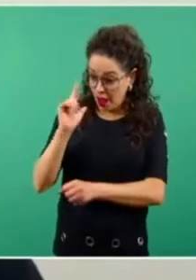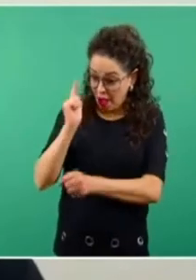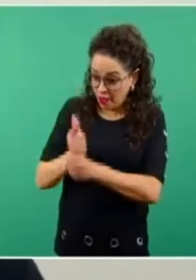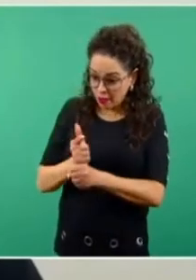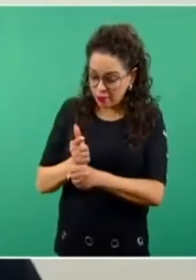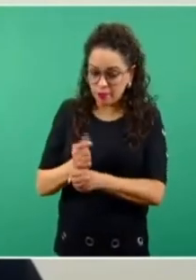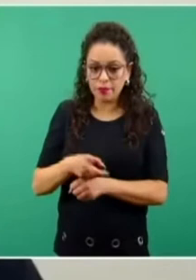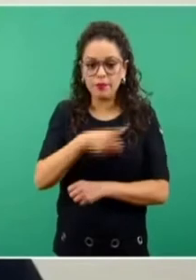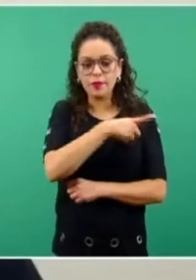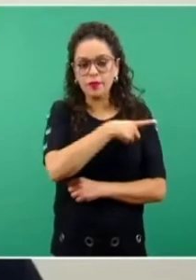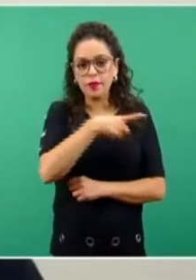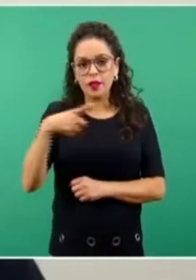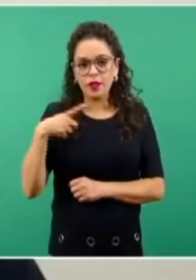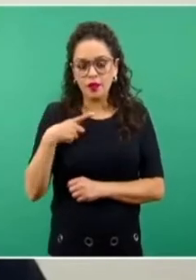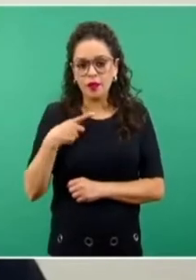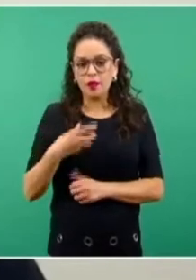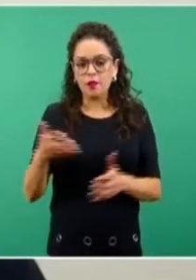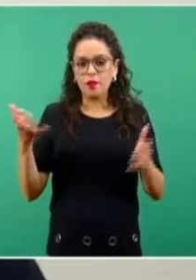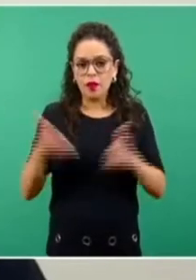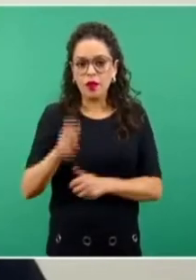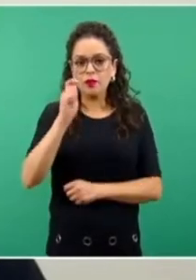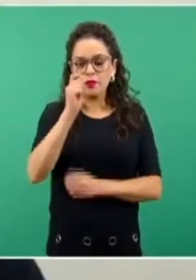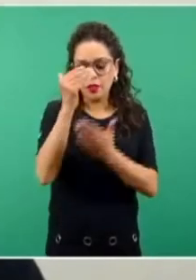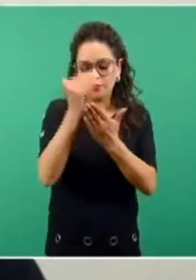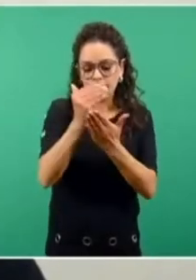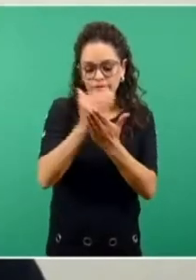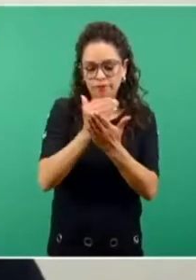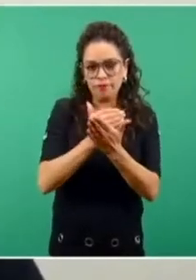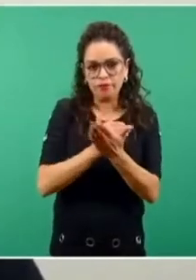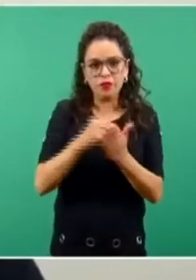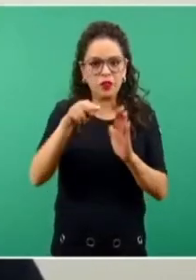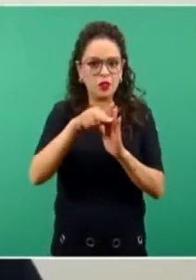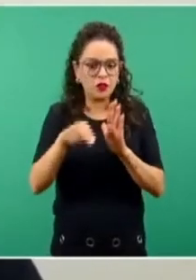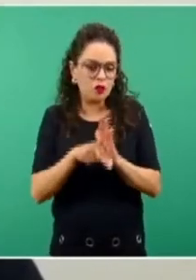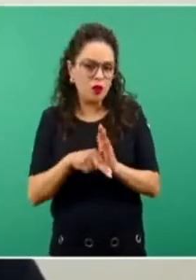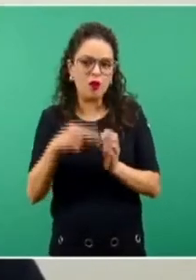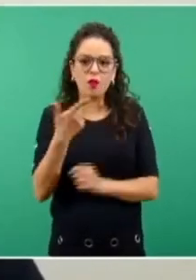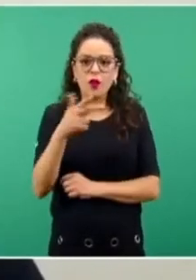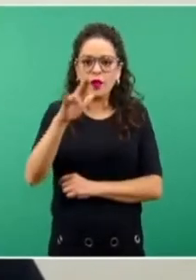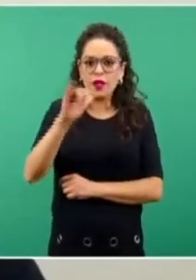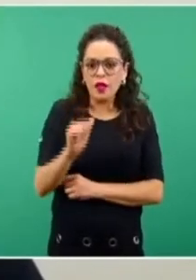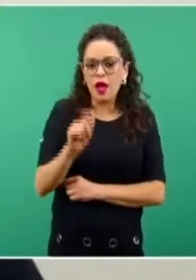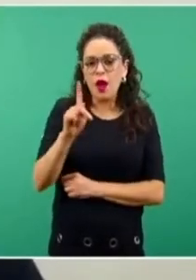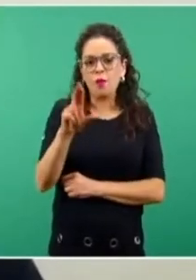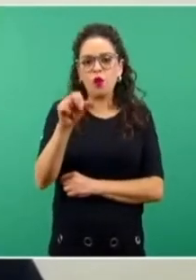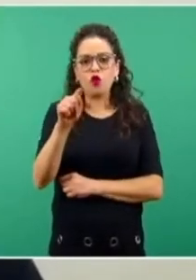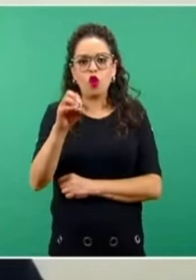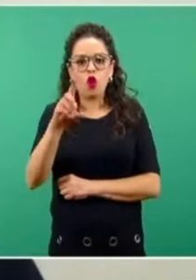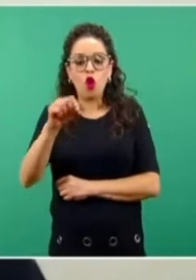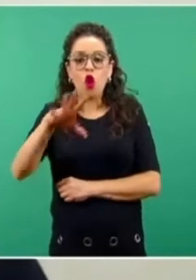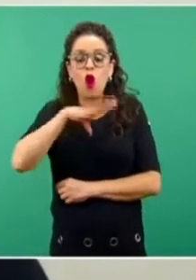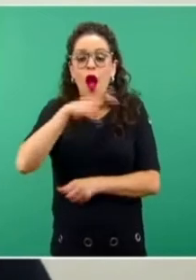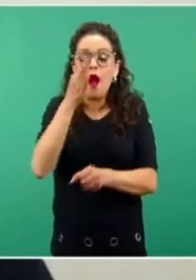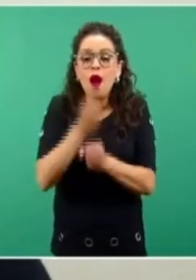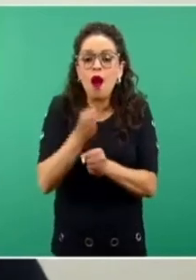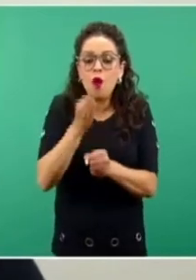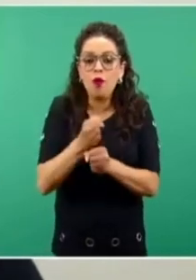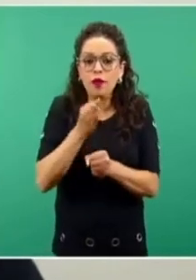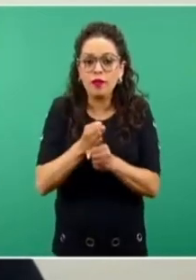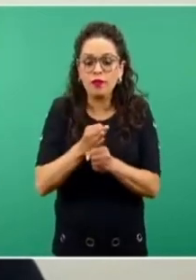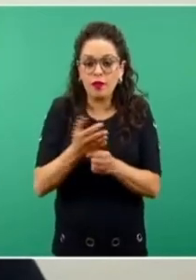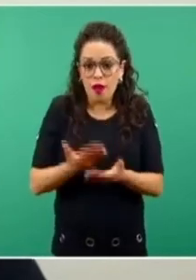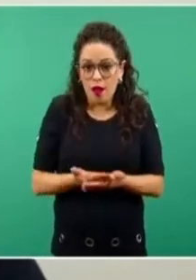apliquen las diferentes directrices, lineamientos, guías, protocolos que se tienen actualmente vigentes y que se han